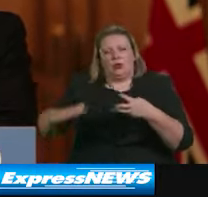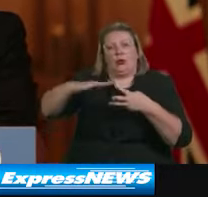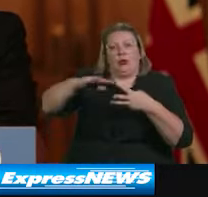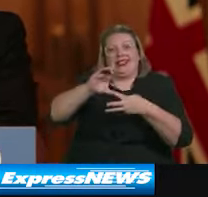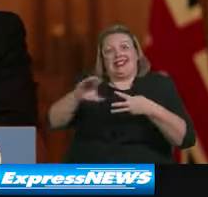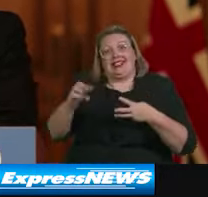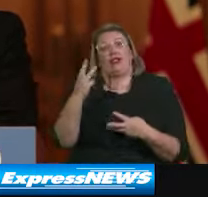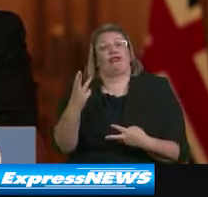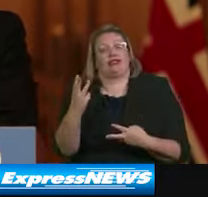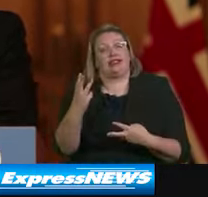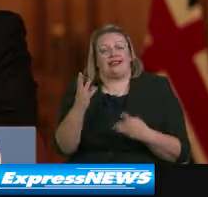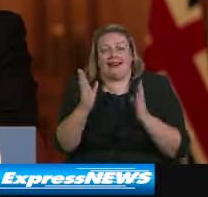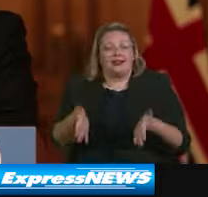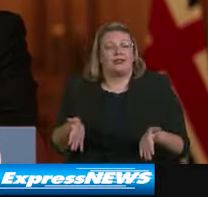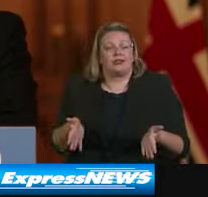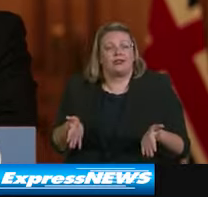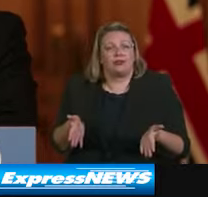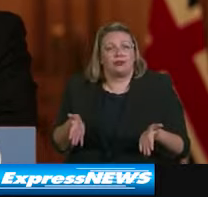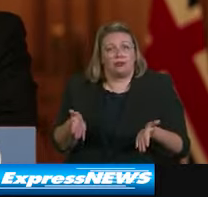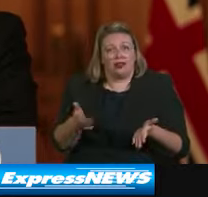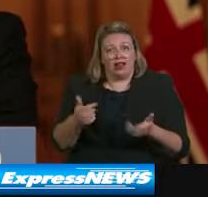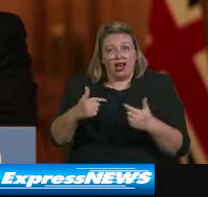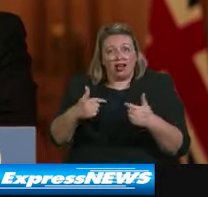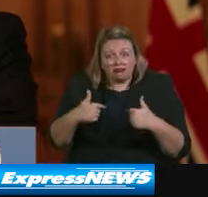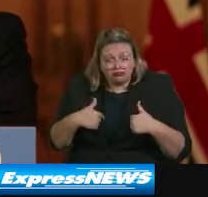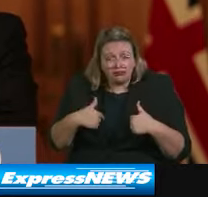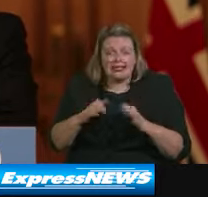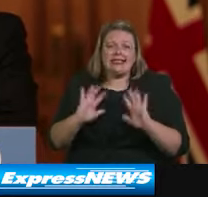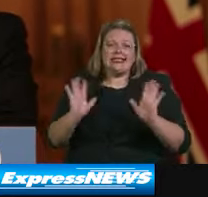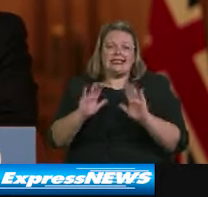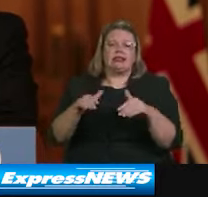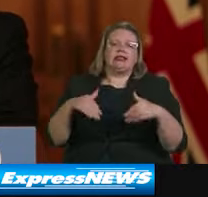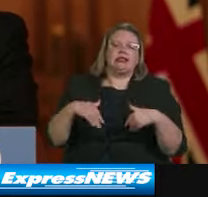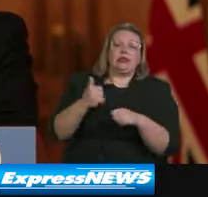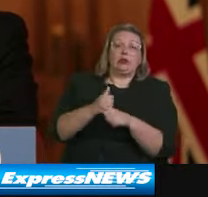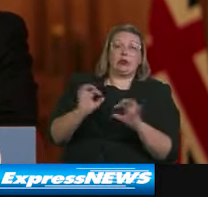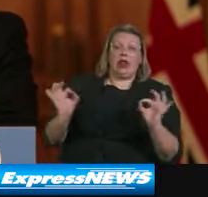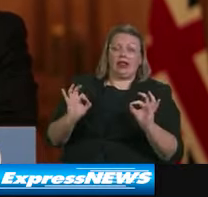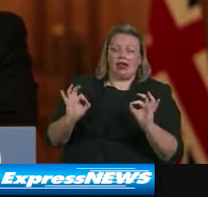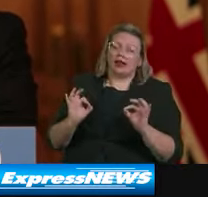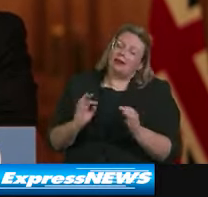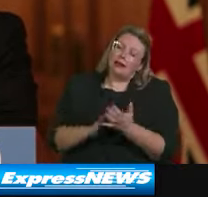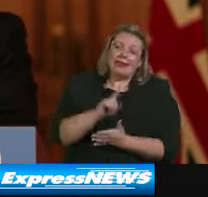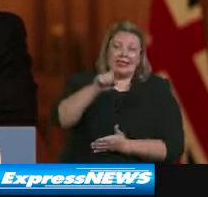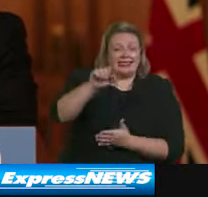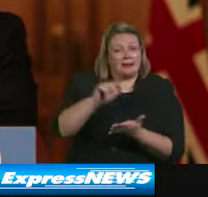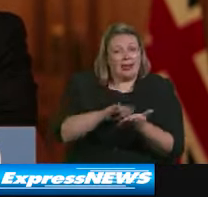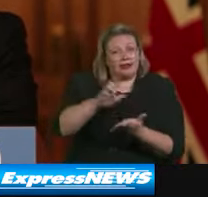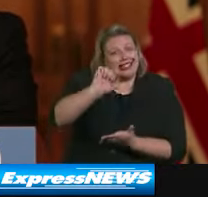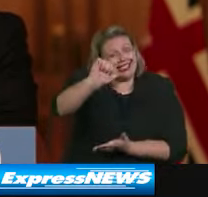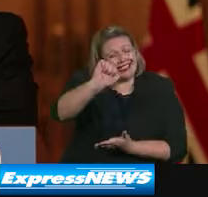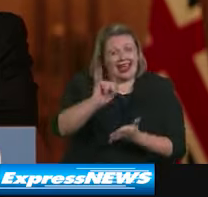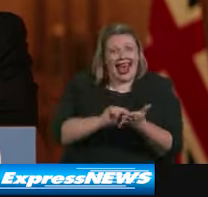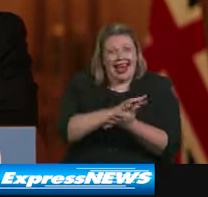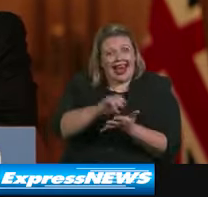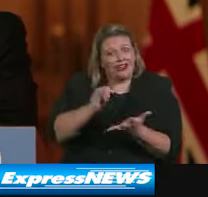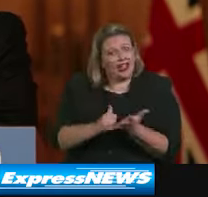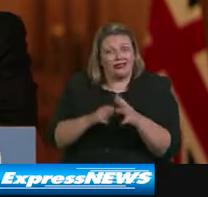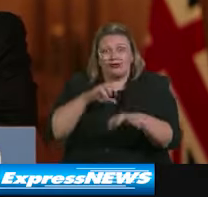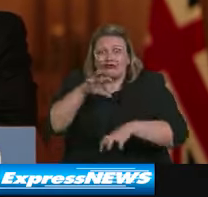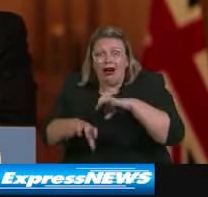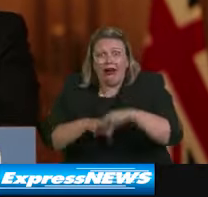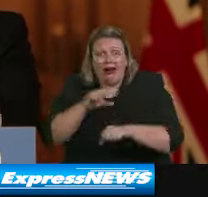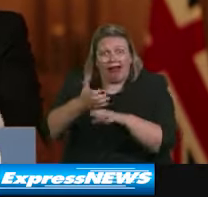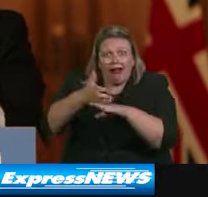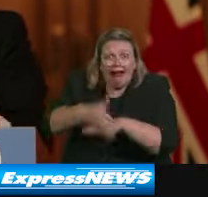Porque no actuar pondría en riesgo el NHS de Manchester y las vidas de muchos de los residentes de la zona.